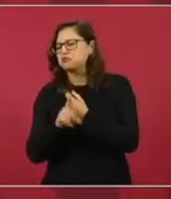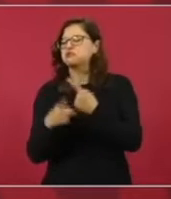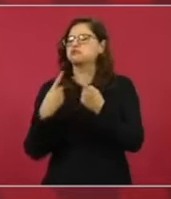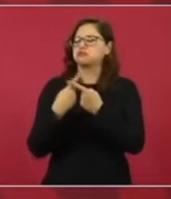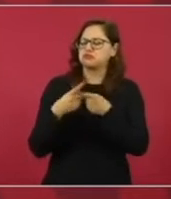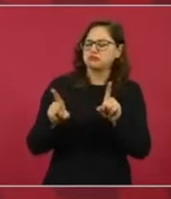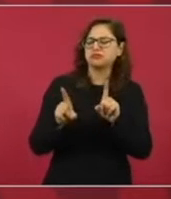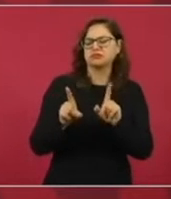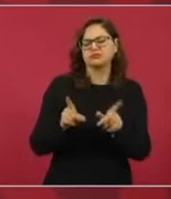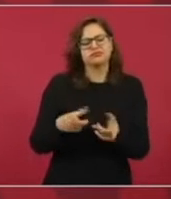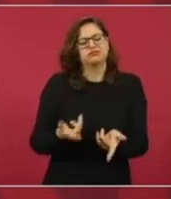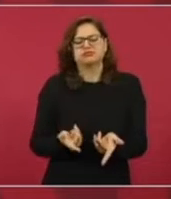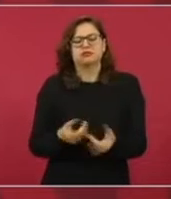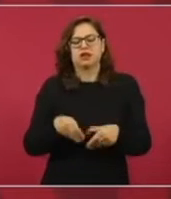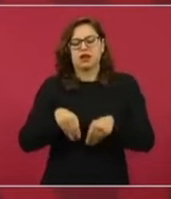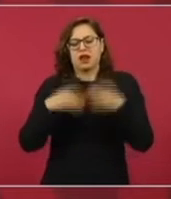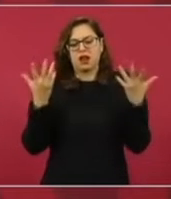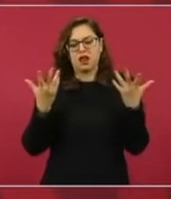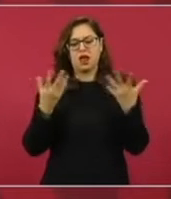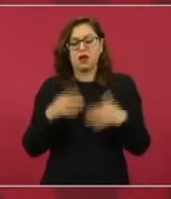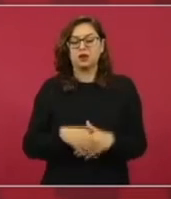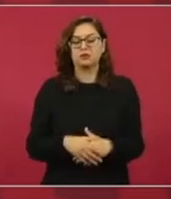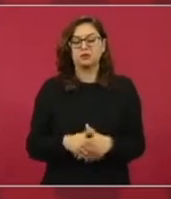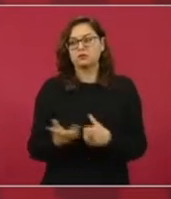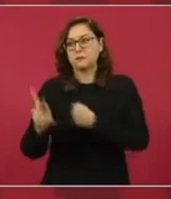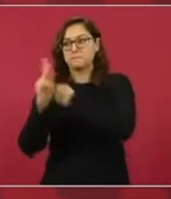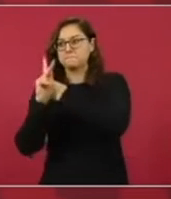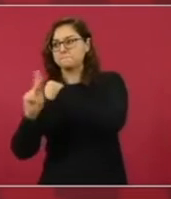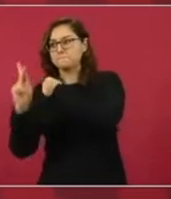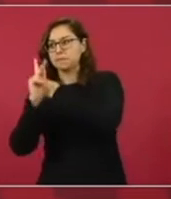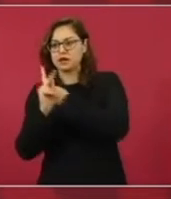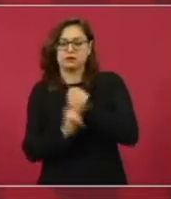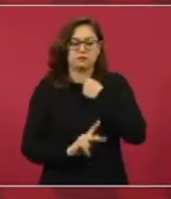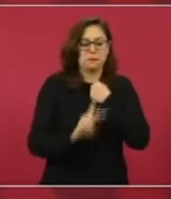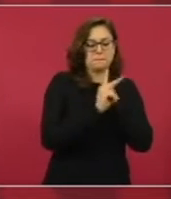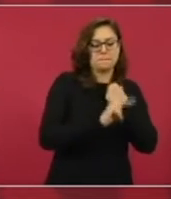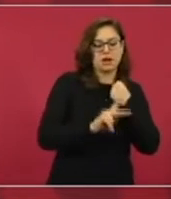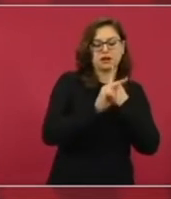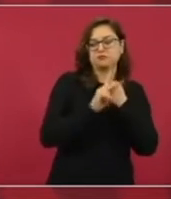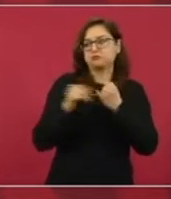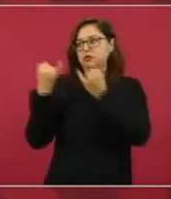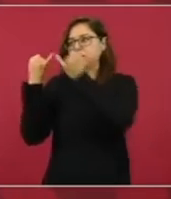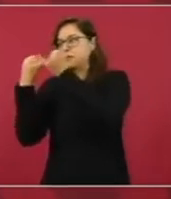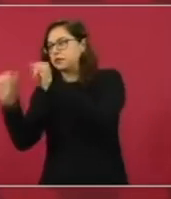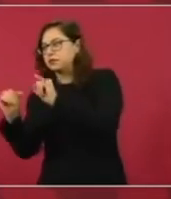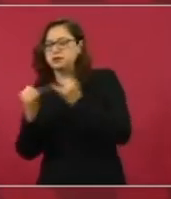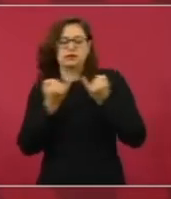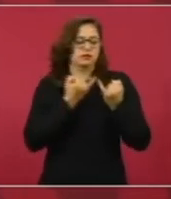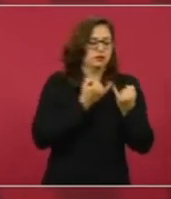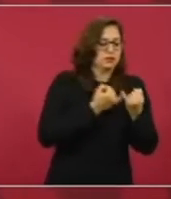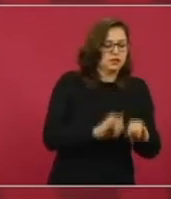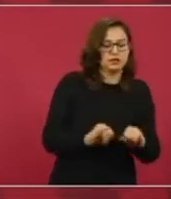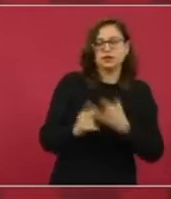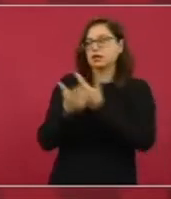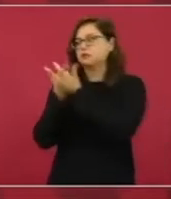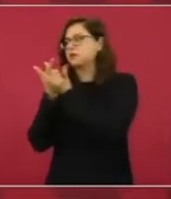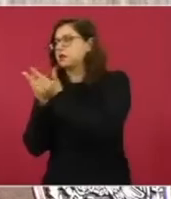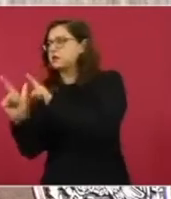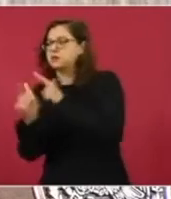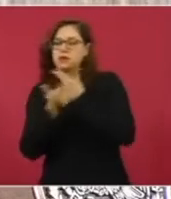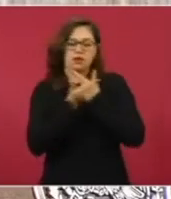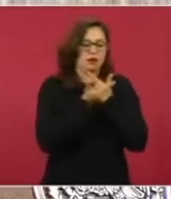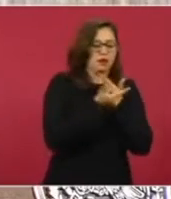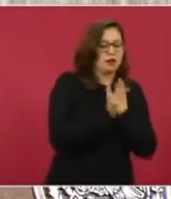naciones libres, independientes, soberanas, sobre todo